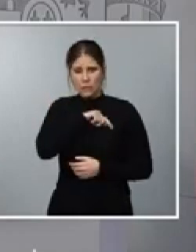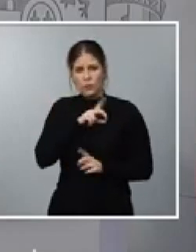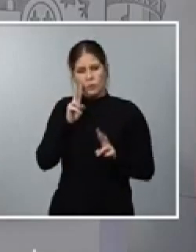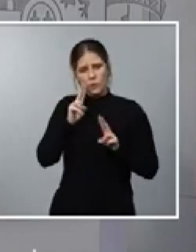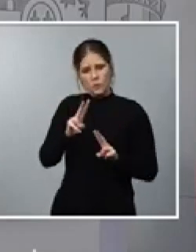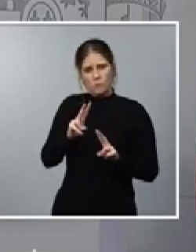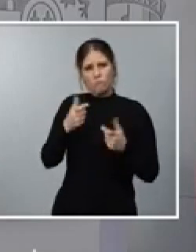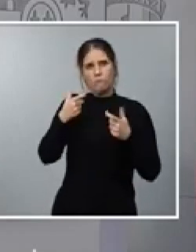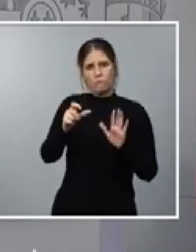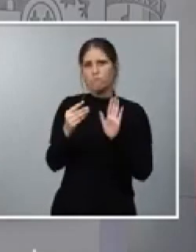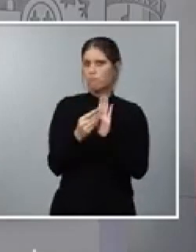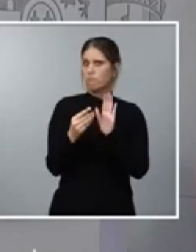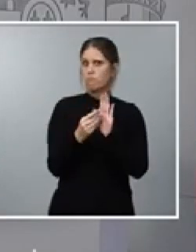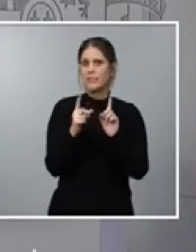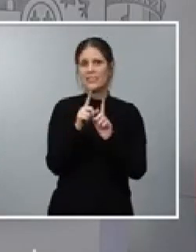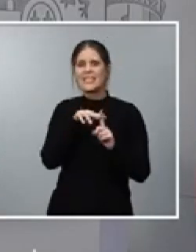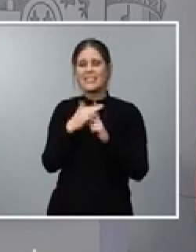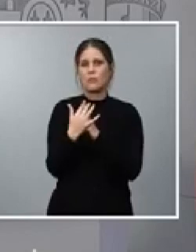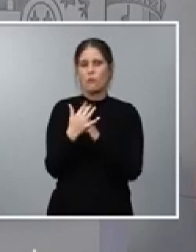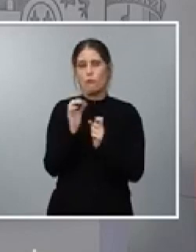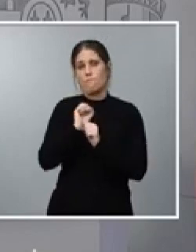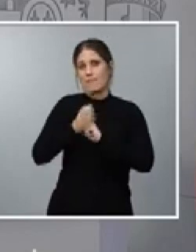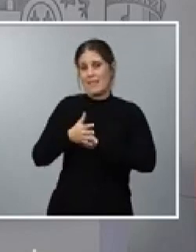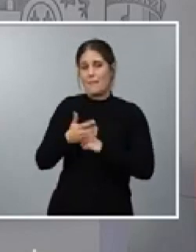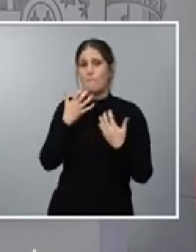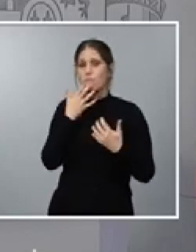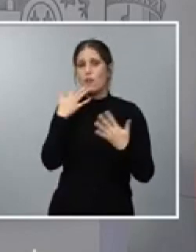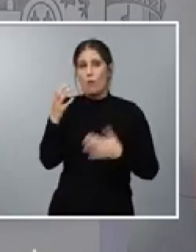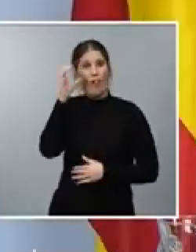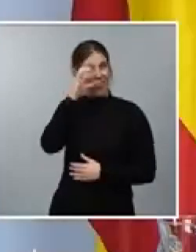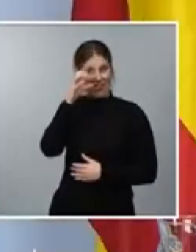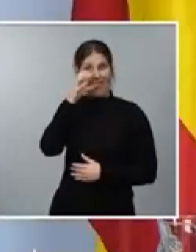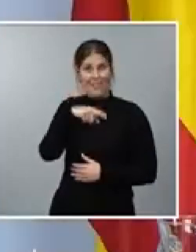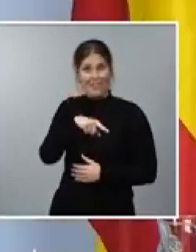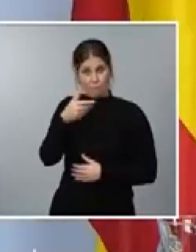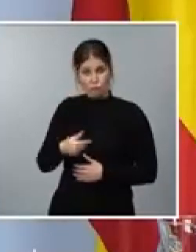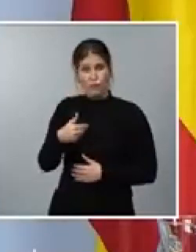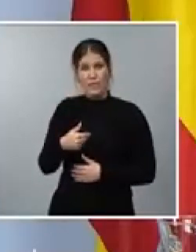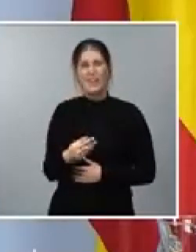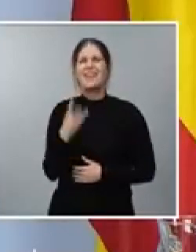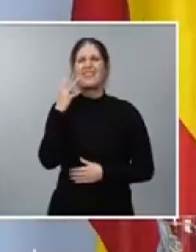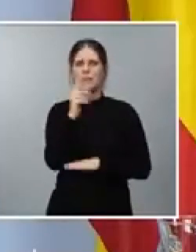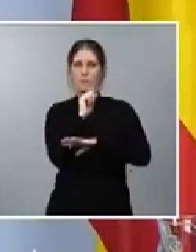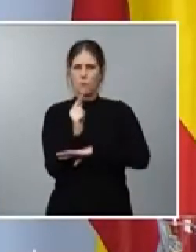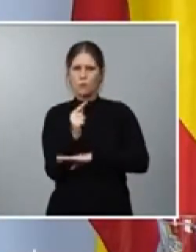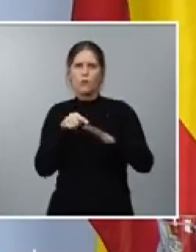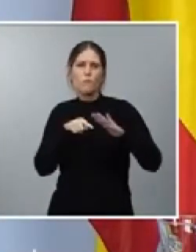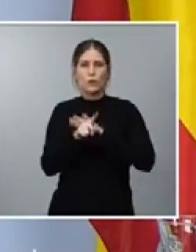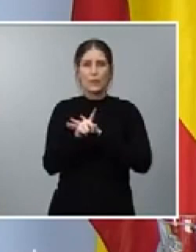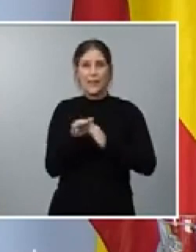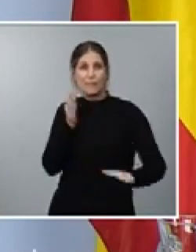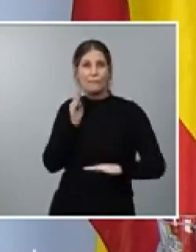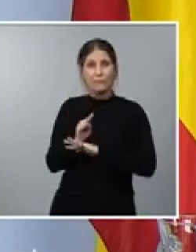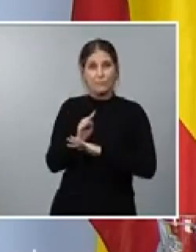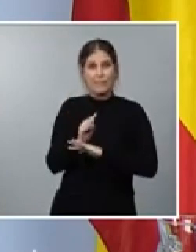un apartado que nos ha sacado de la situación de la pandemia, como ha sido la ciencia, con tres presupuestos progresistas, la inversión del